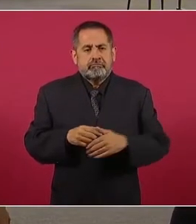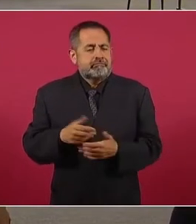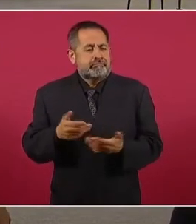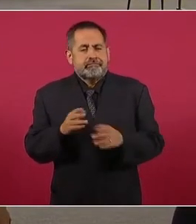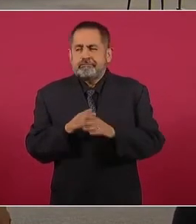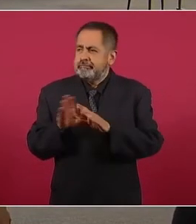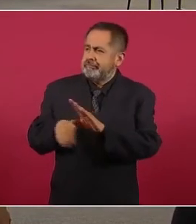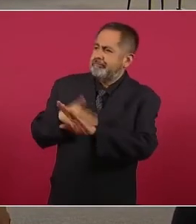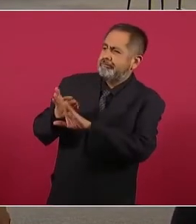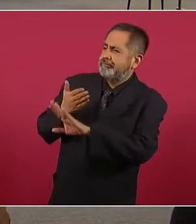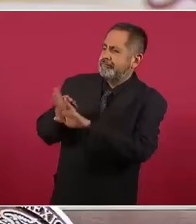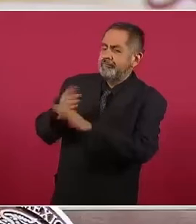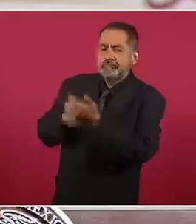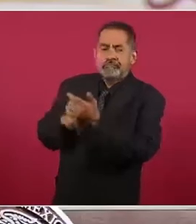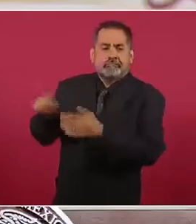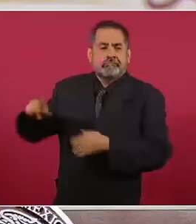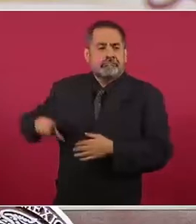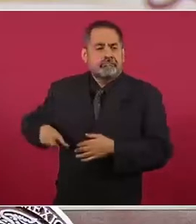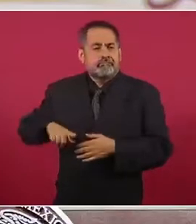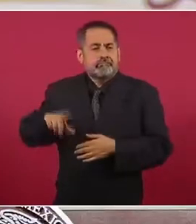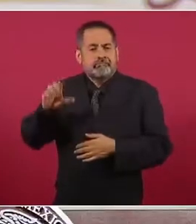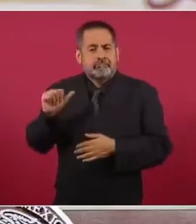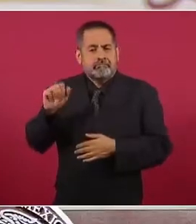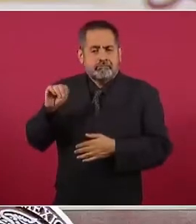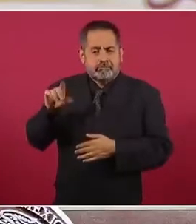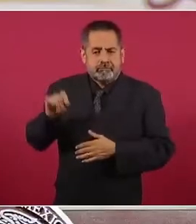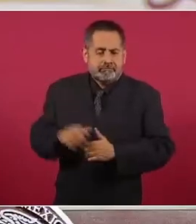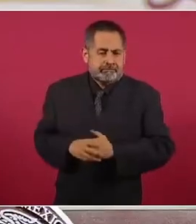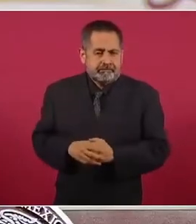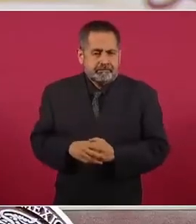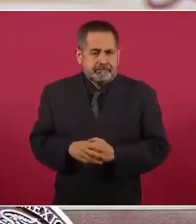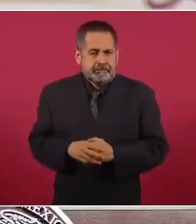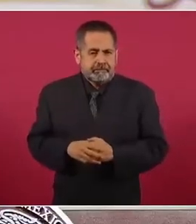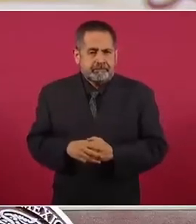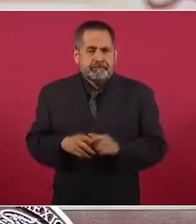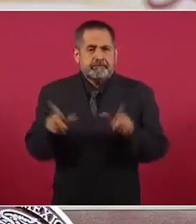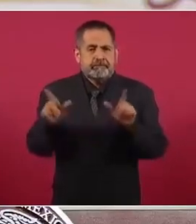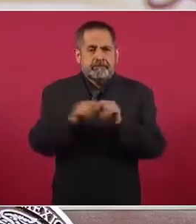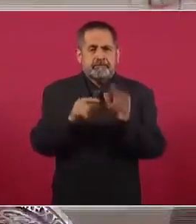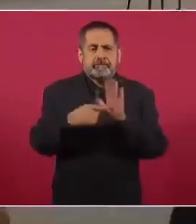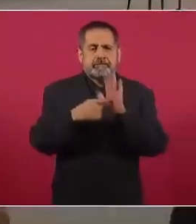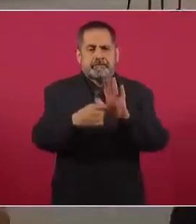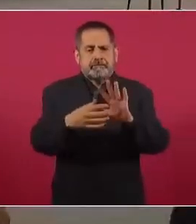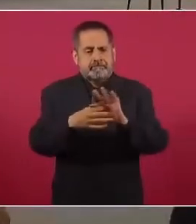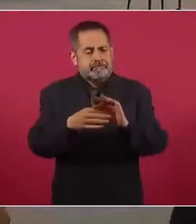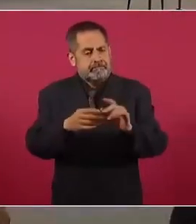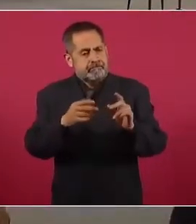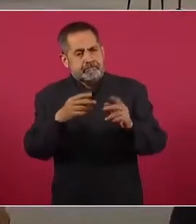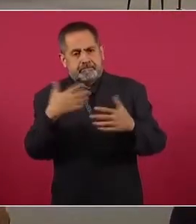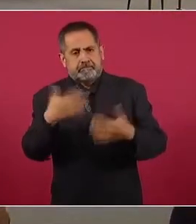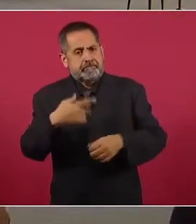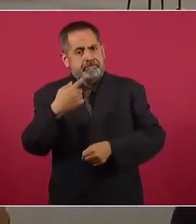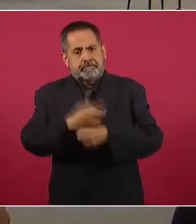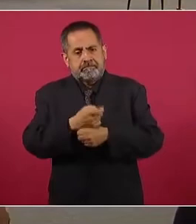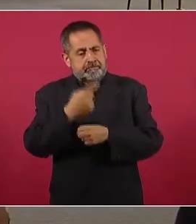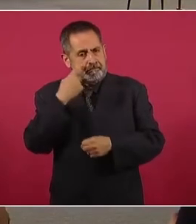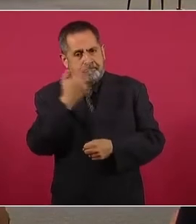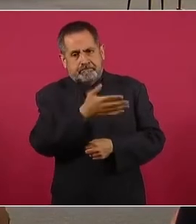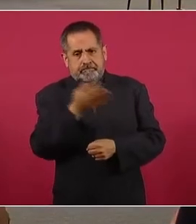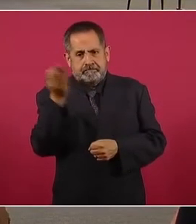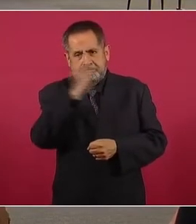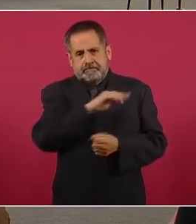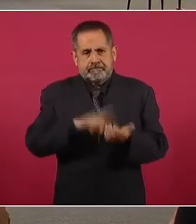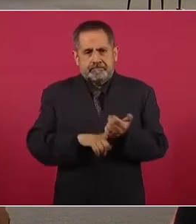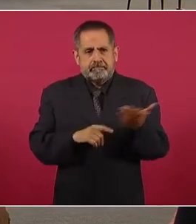gobierno del presidente López Obrador. Vamos a terminar mostrándoles la mención honorífica al fake de la